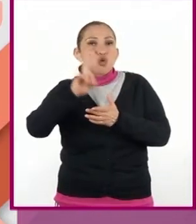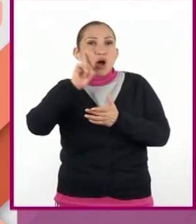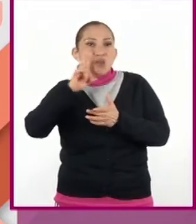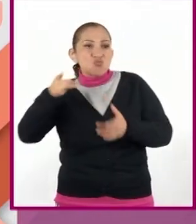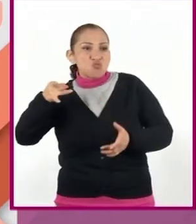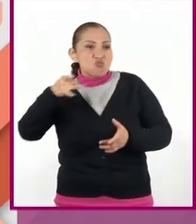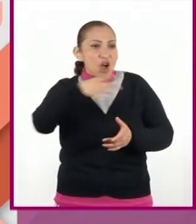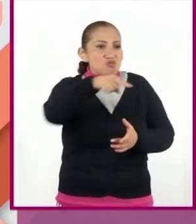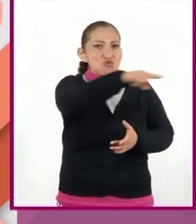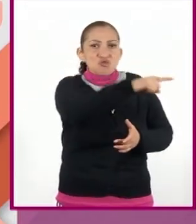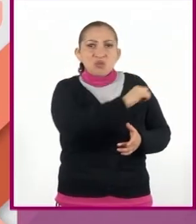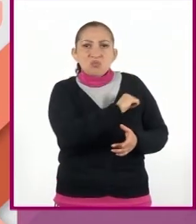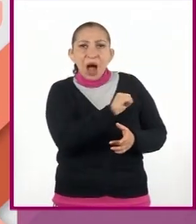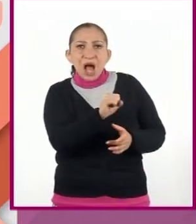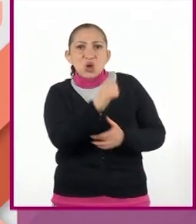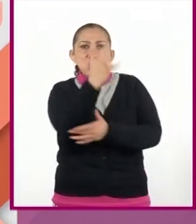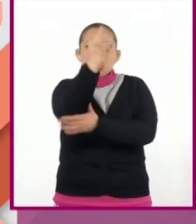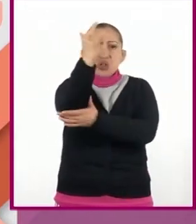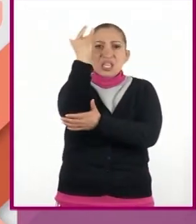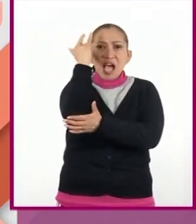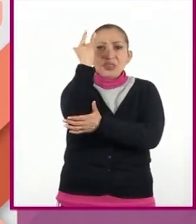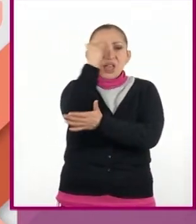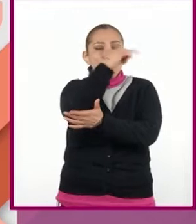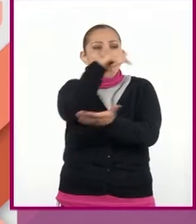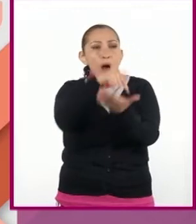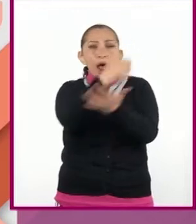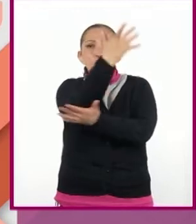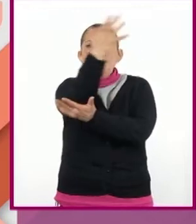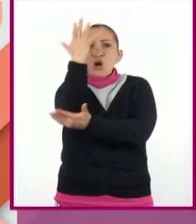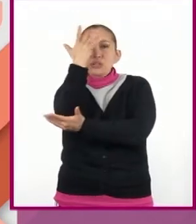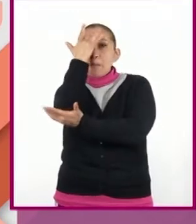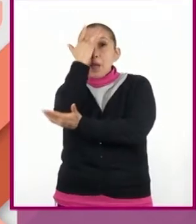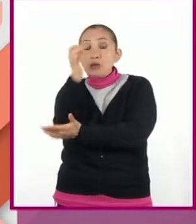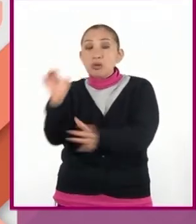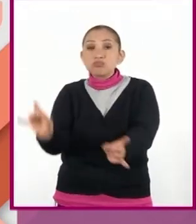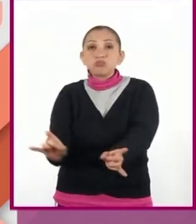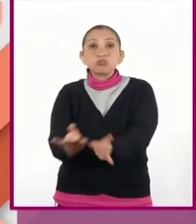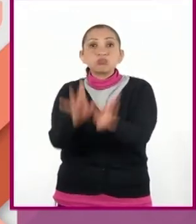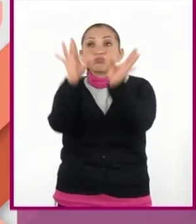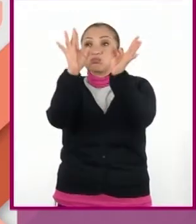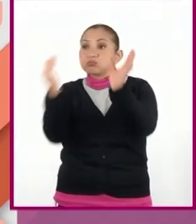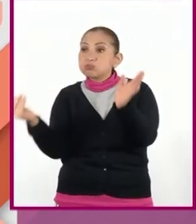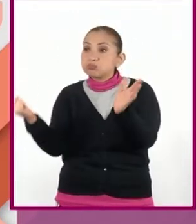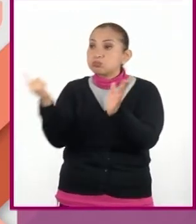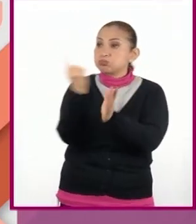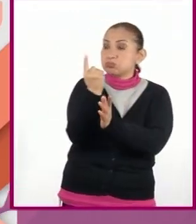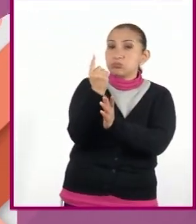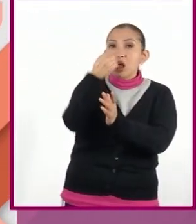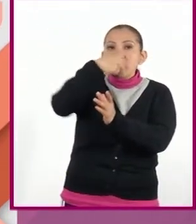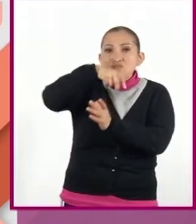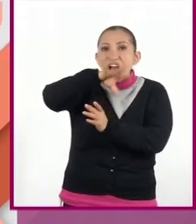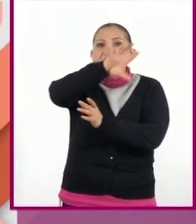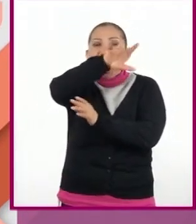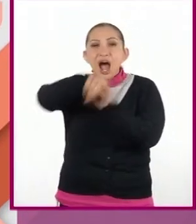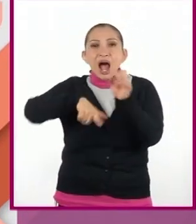vencer a unos terribles gigantes en un bosque mágico, cuando de repente apareció un dragón.